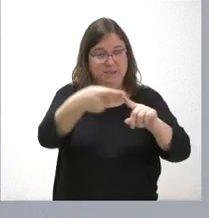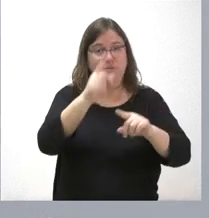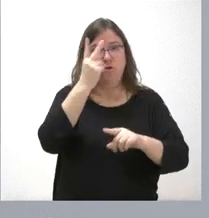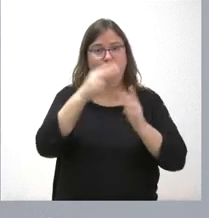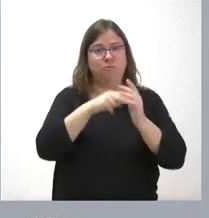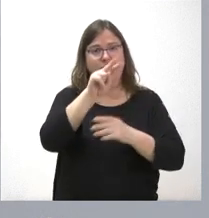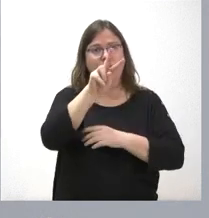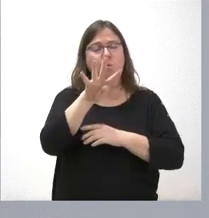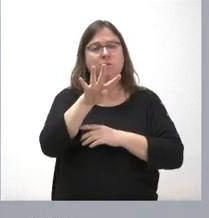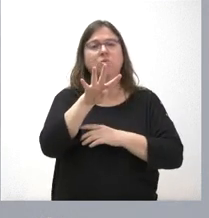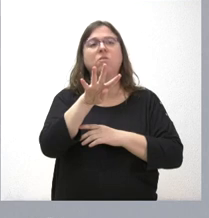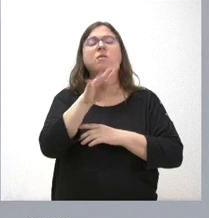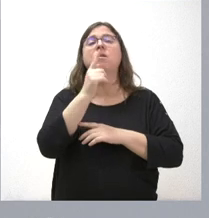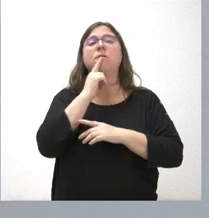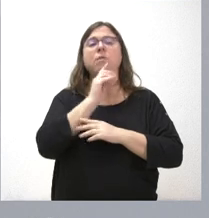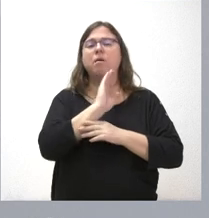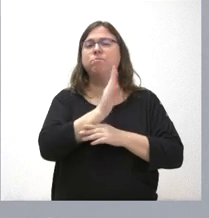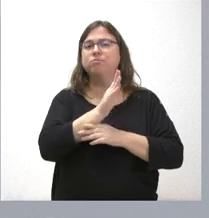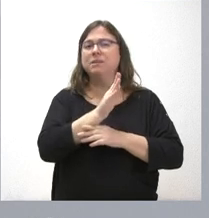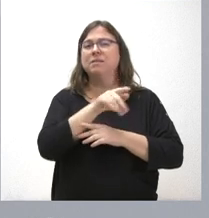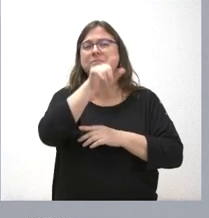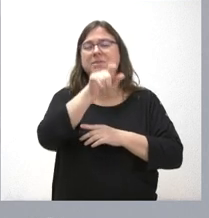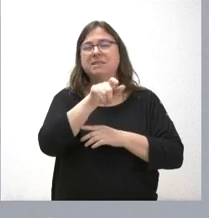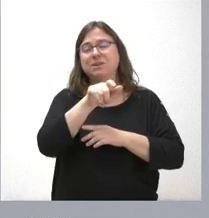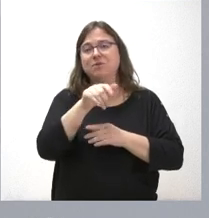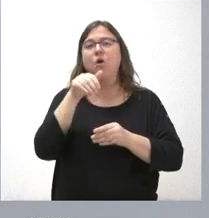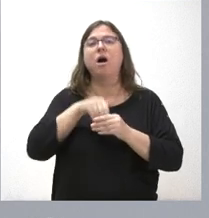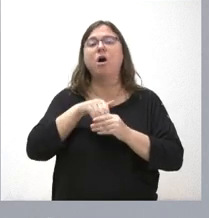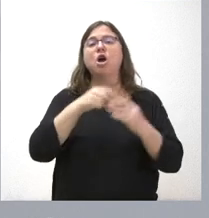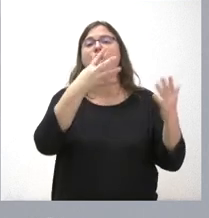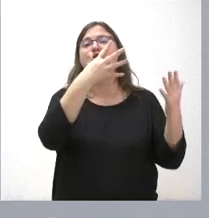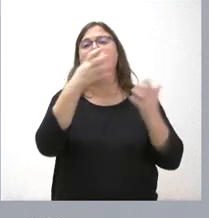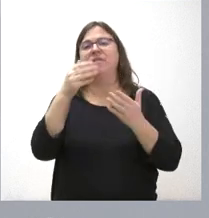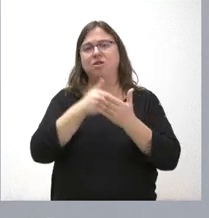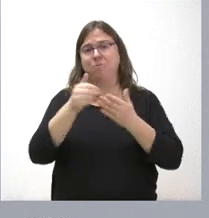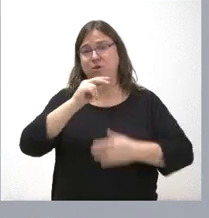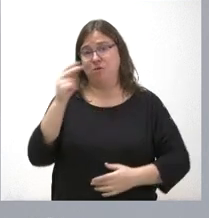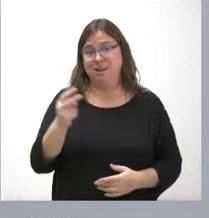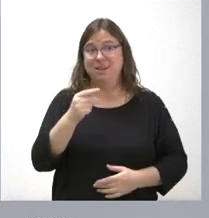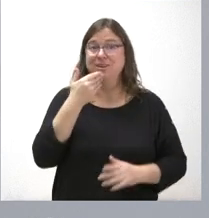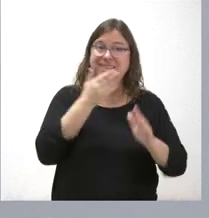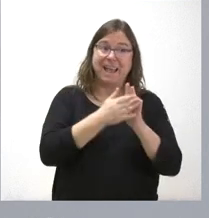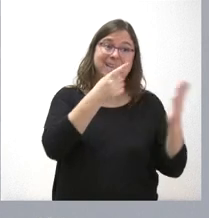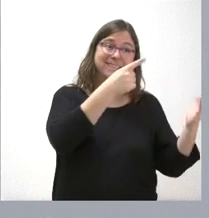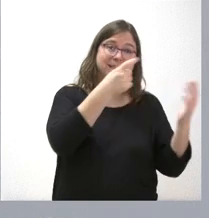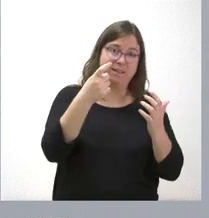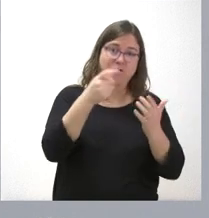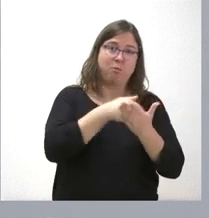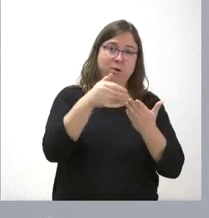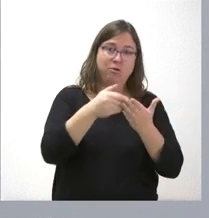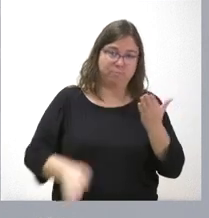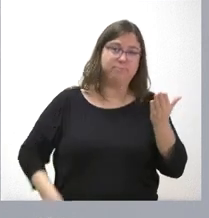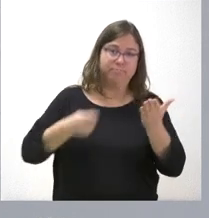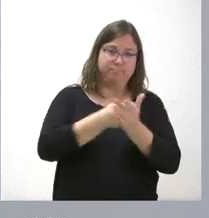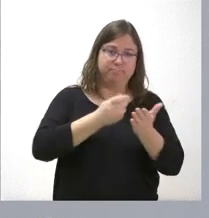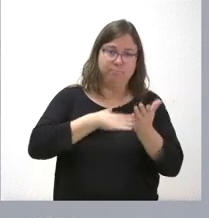el impacto para los contribuyentes de Castilla y han sido unos 900 millones de euros, de los cuales 600 millones los pone la Junta